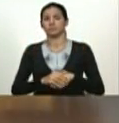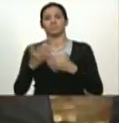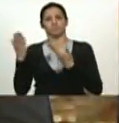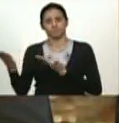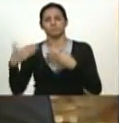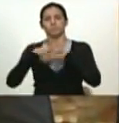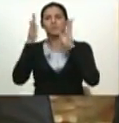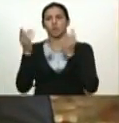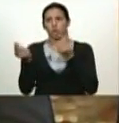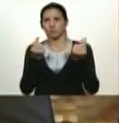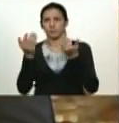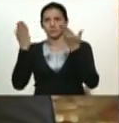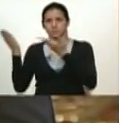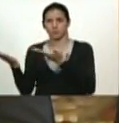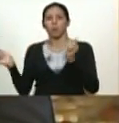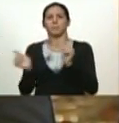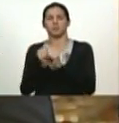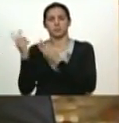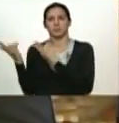Compañero, bienvenido.